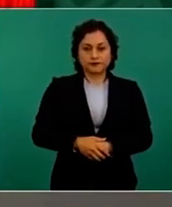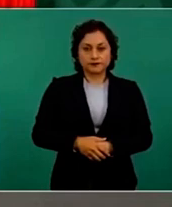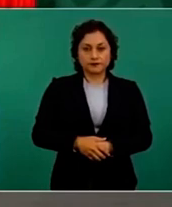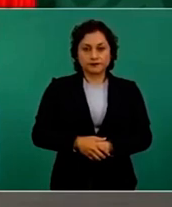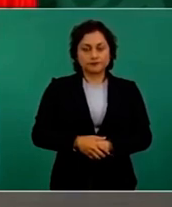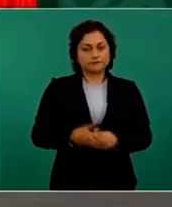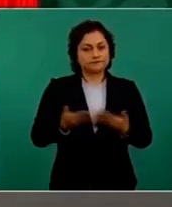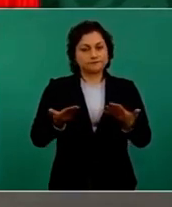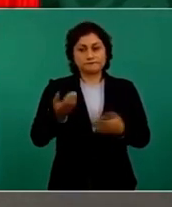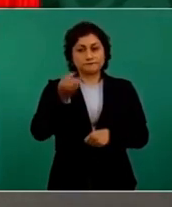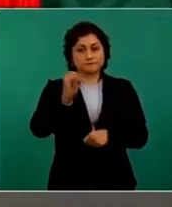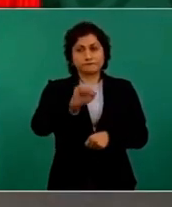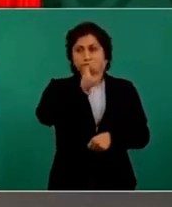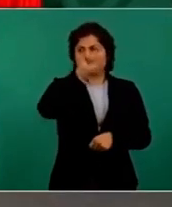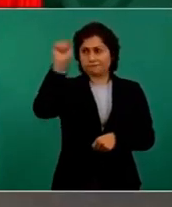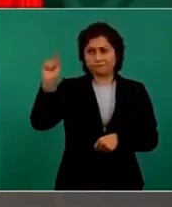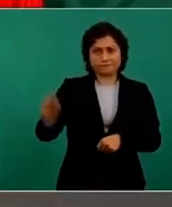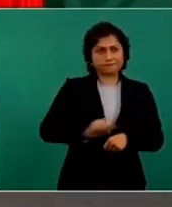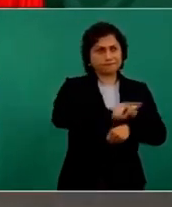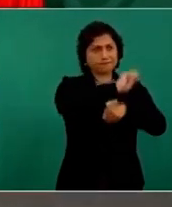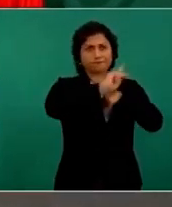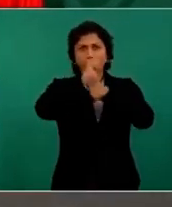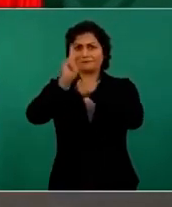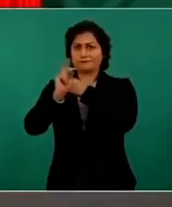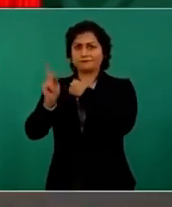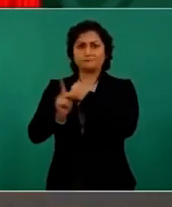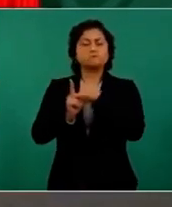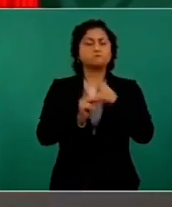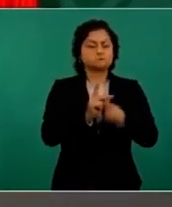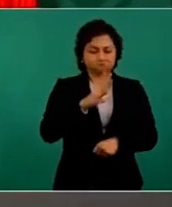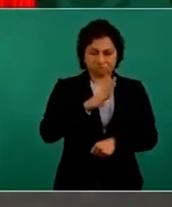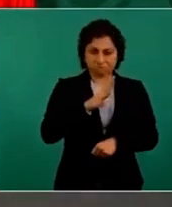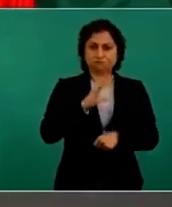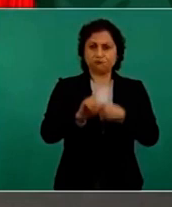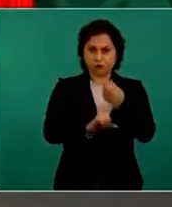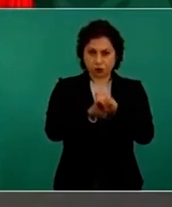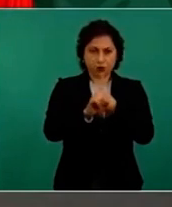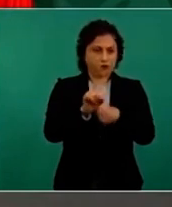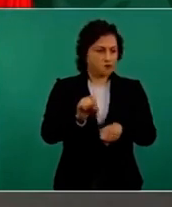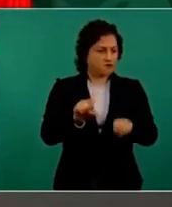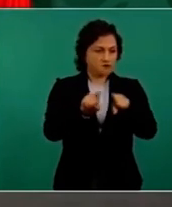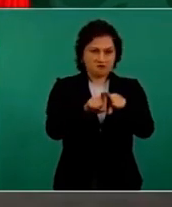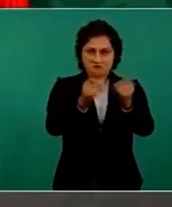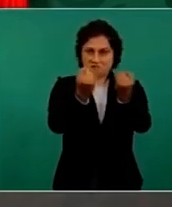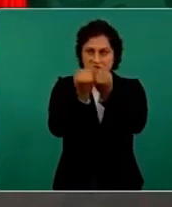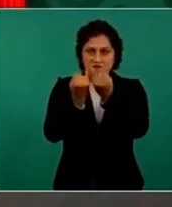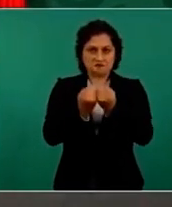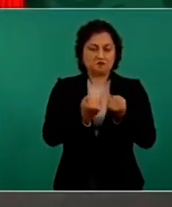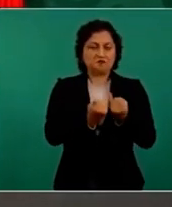Es un fenómeno que está afectando. Yo espero que esto se